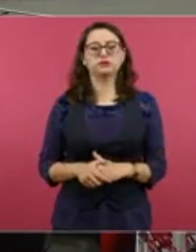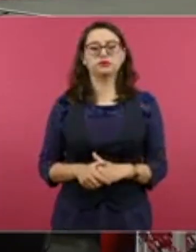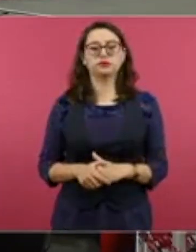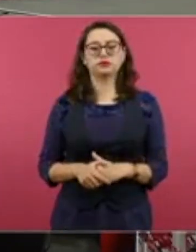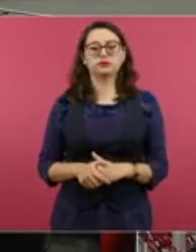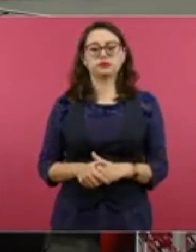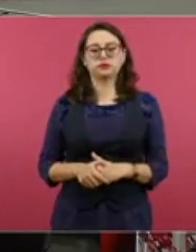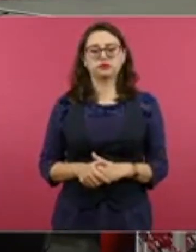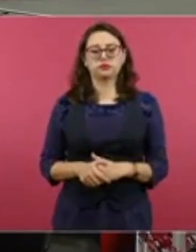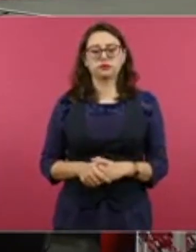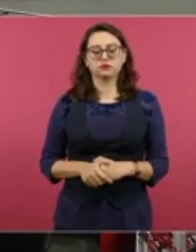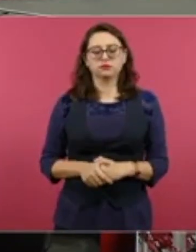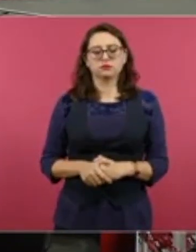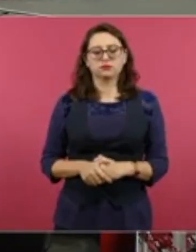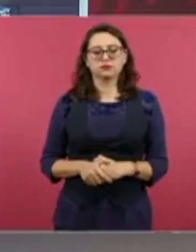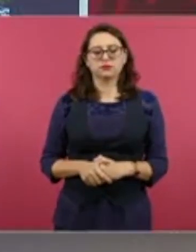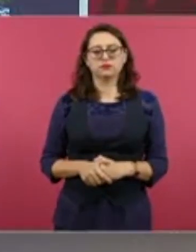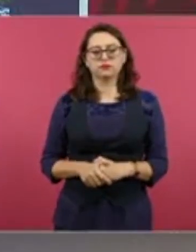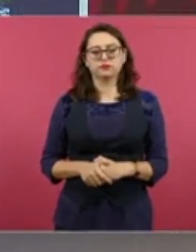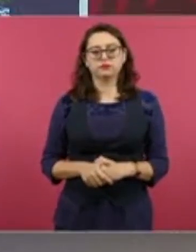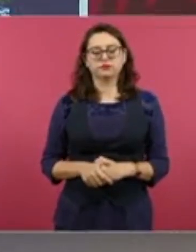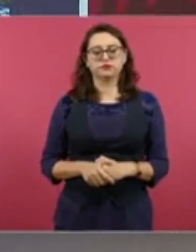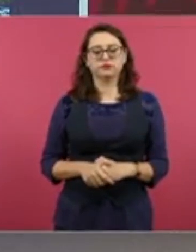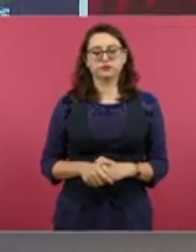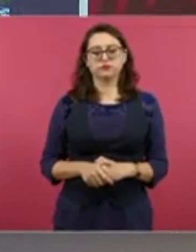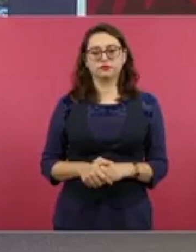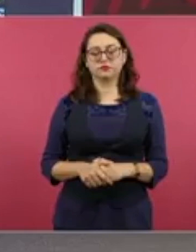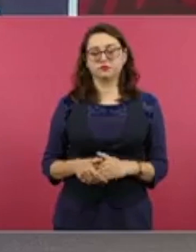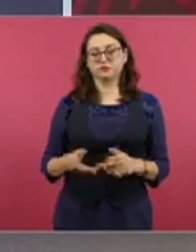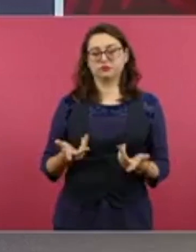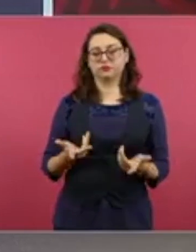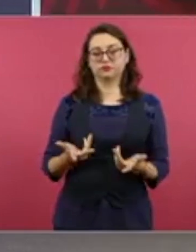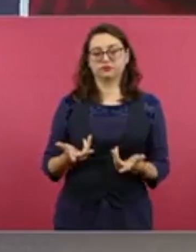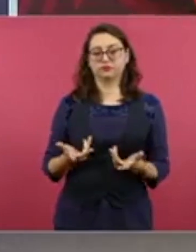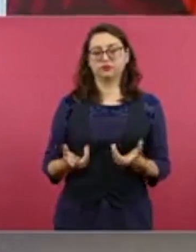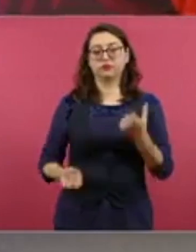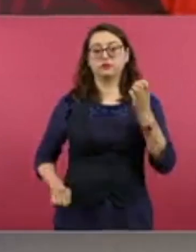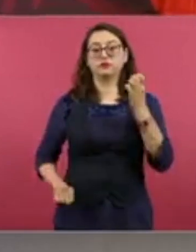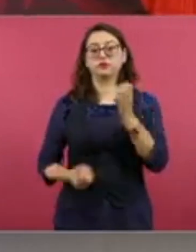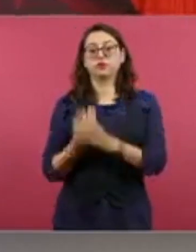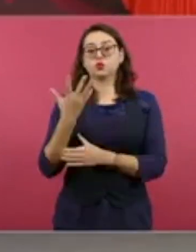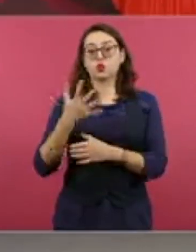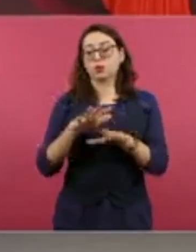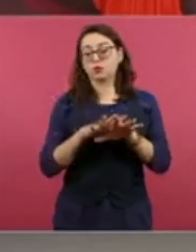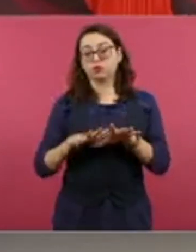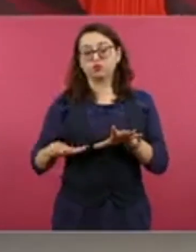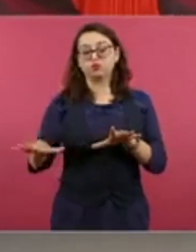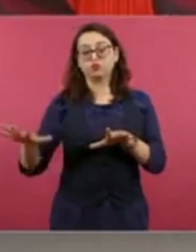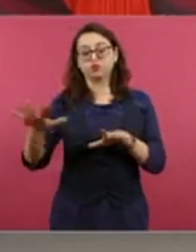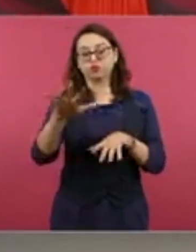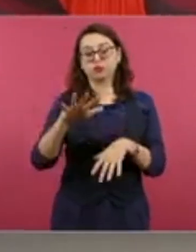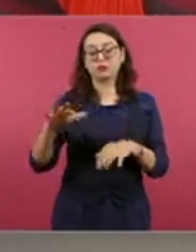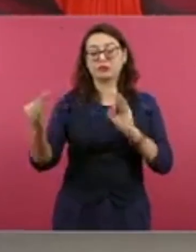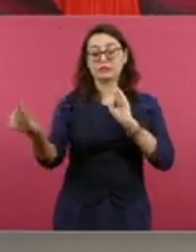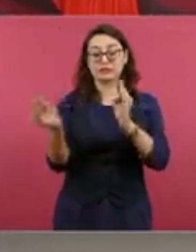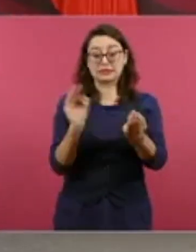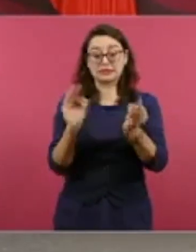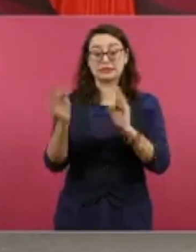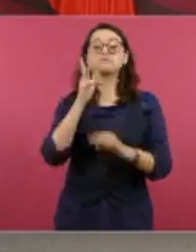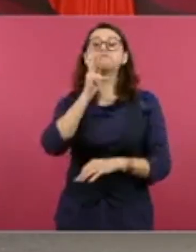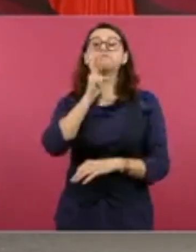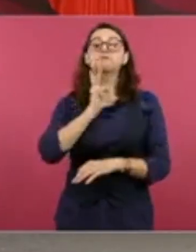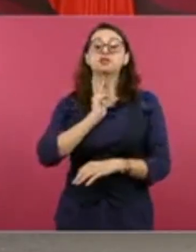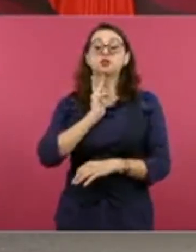lo que encontramos. Este es un puerto petrolero, porque aquí tenemos